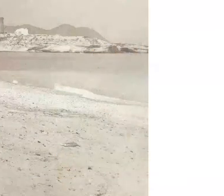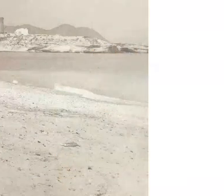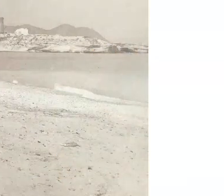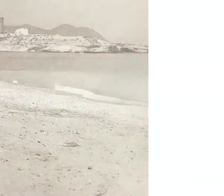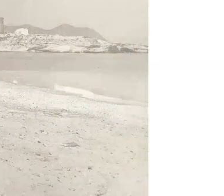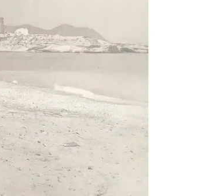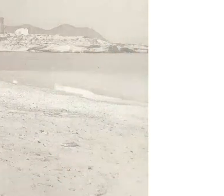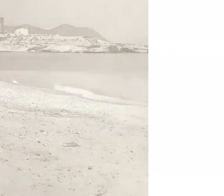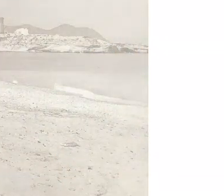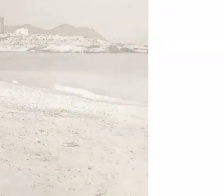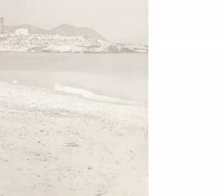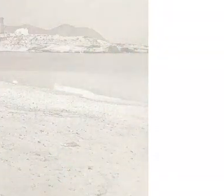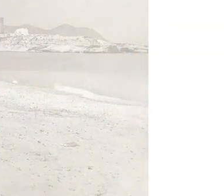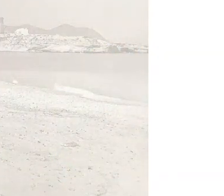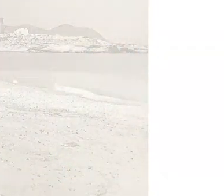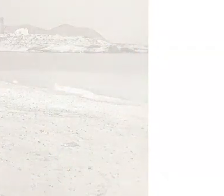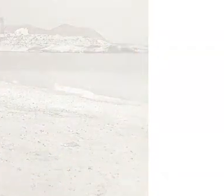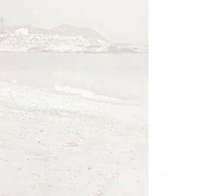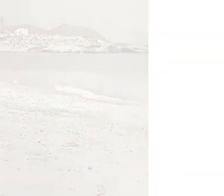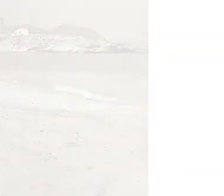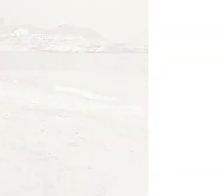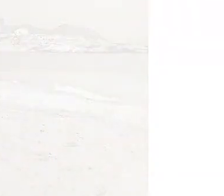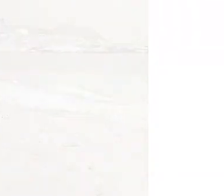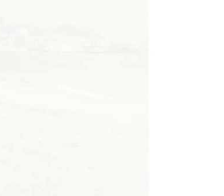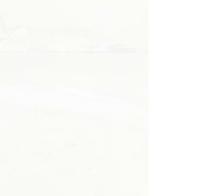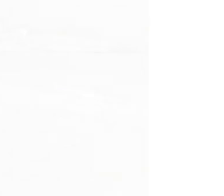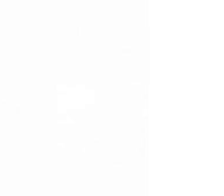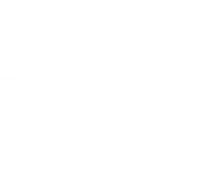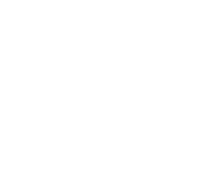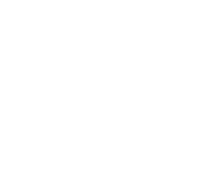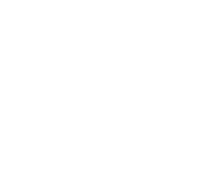¡Suscríbete a Gracias.